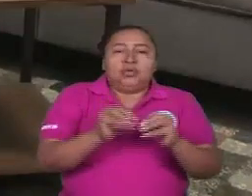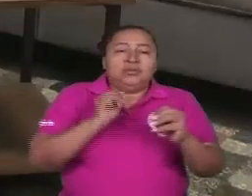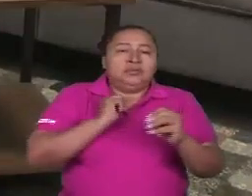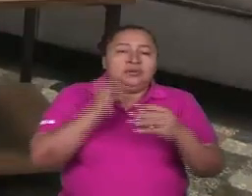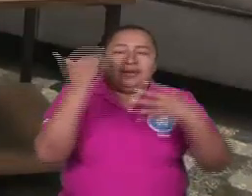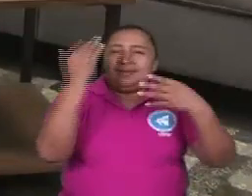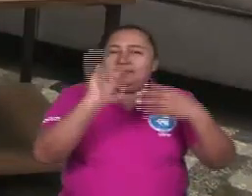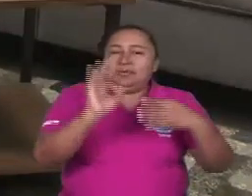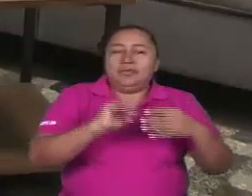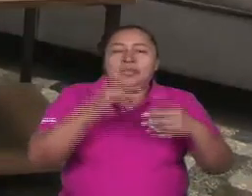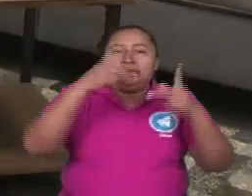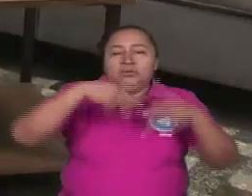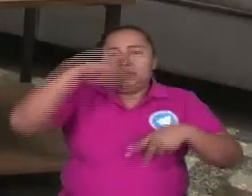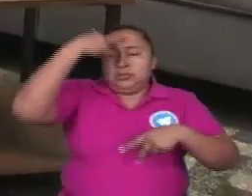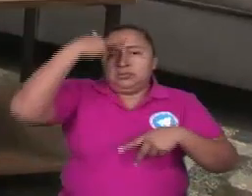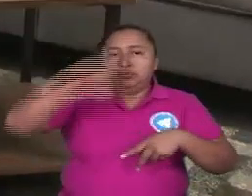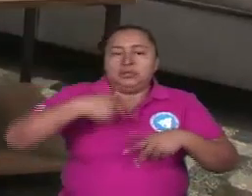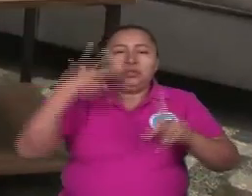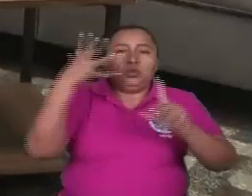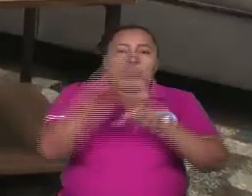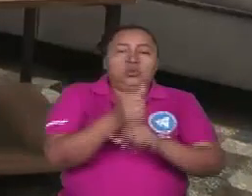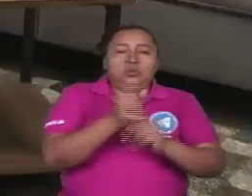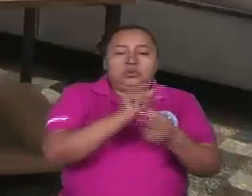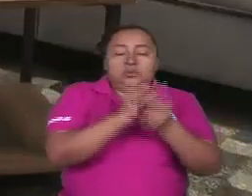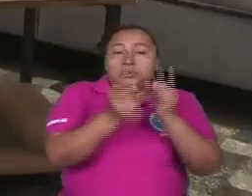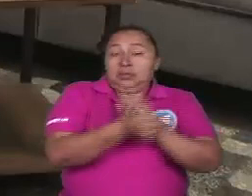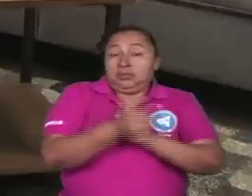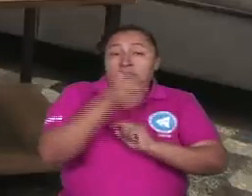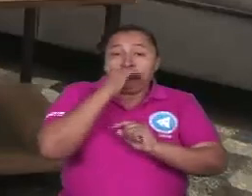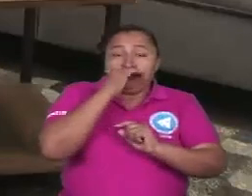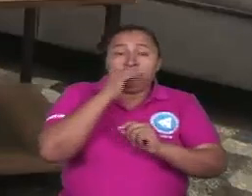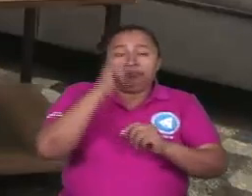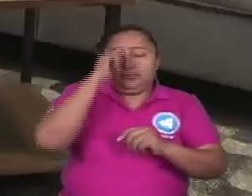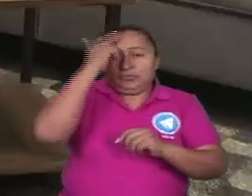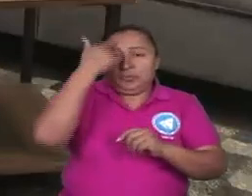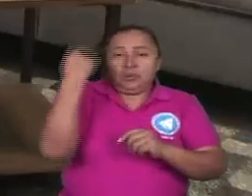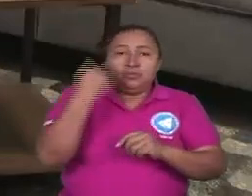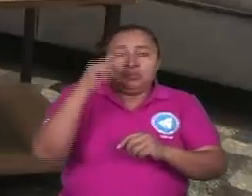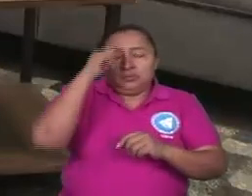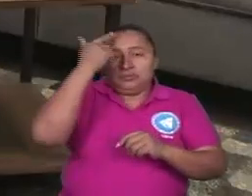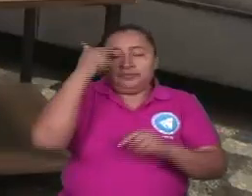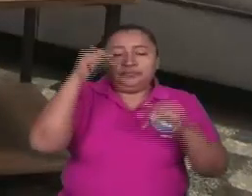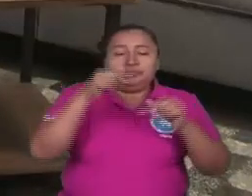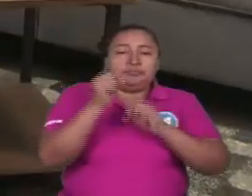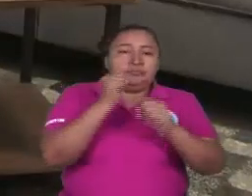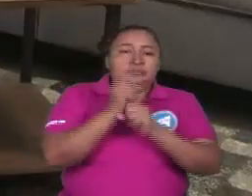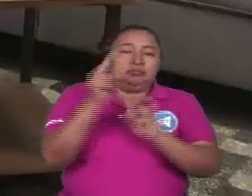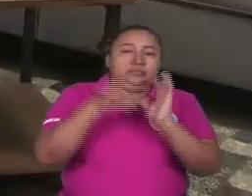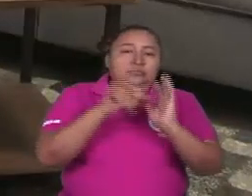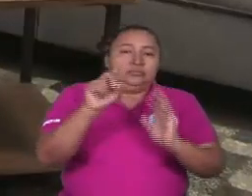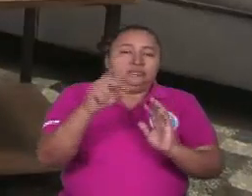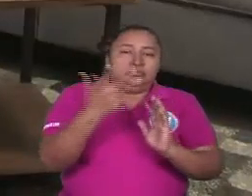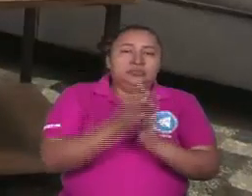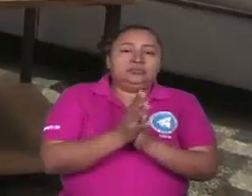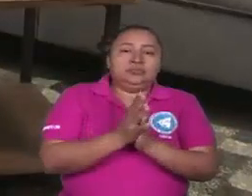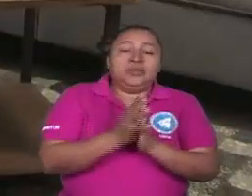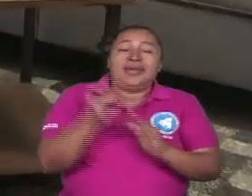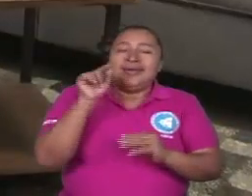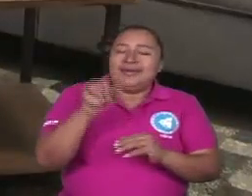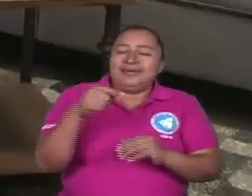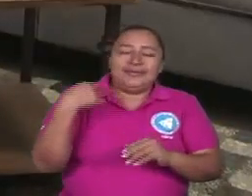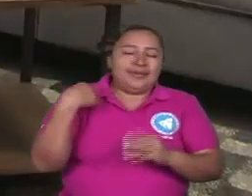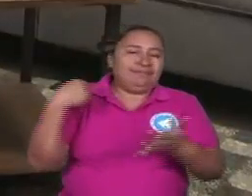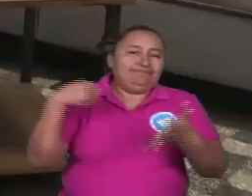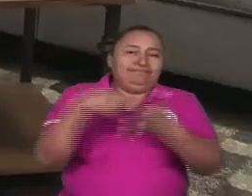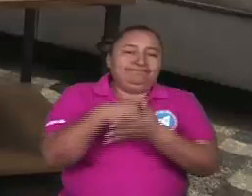las autoridades y logros de la revolución, ya con, en este 2018, en este fallido